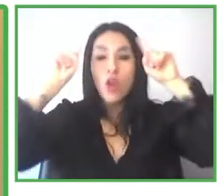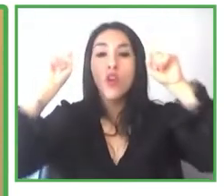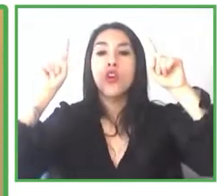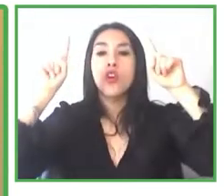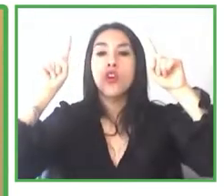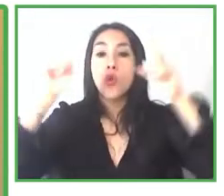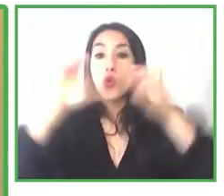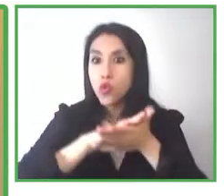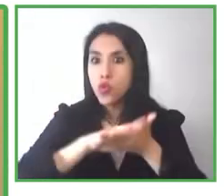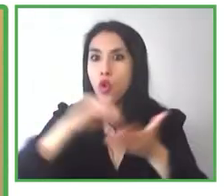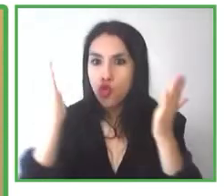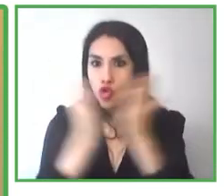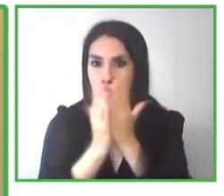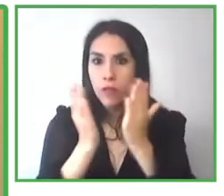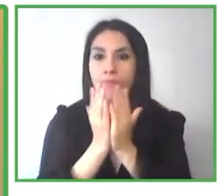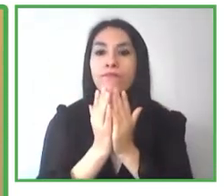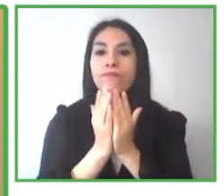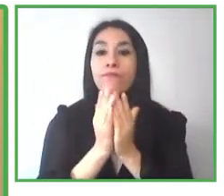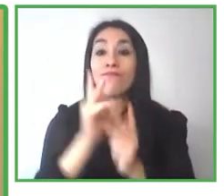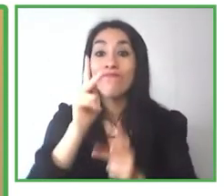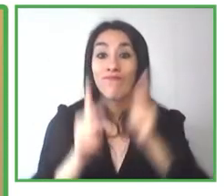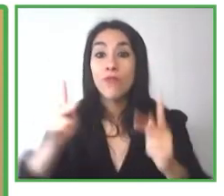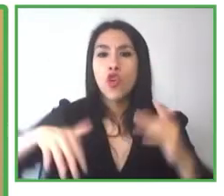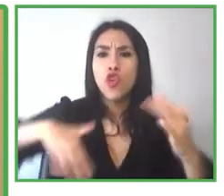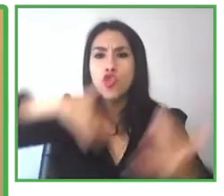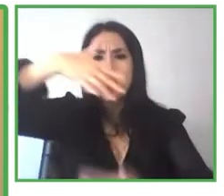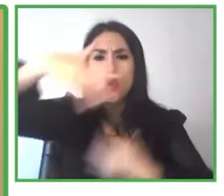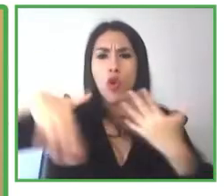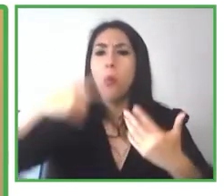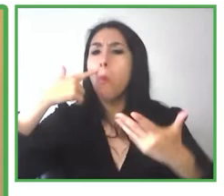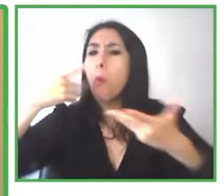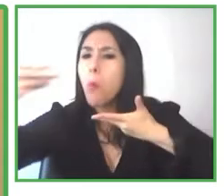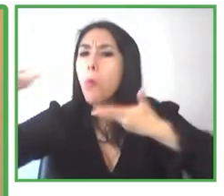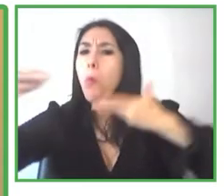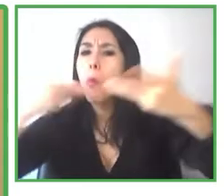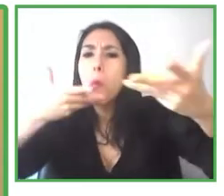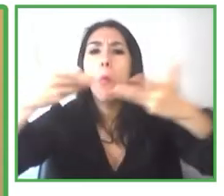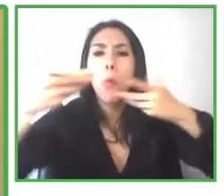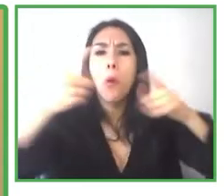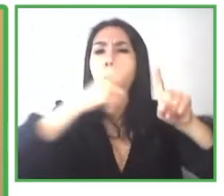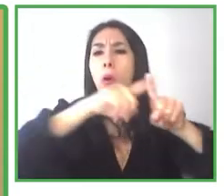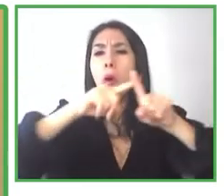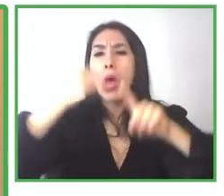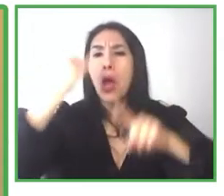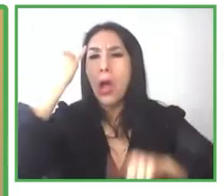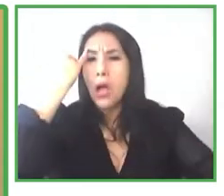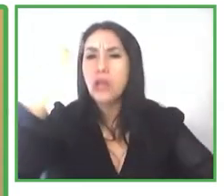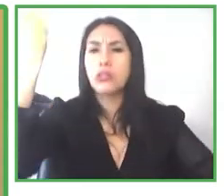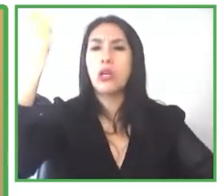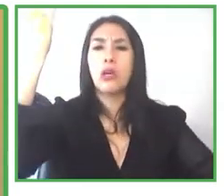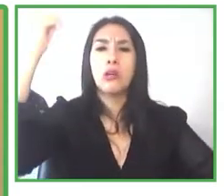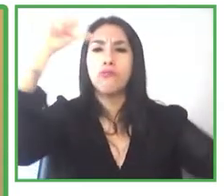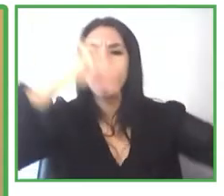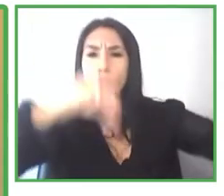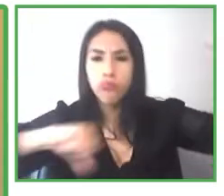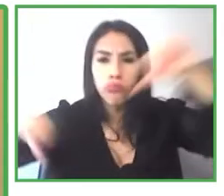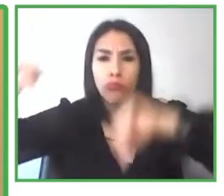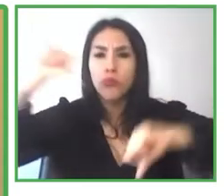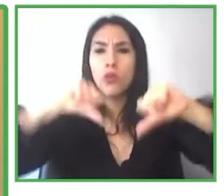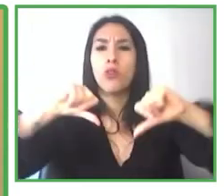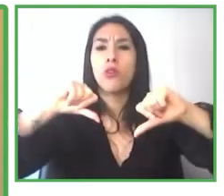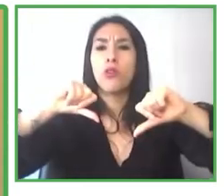pude manejar más situaciones en las que los ingenieros y los científicos que pueden crear estas